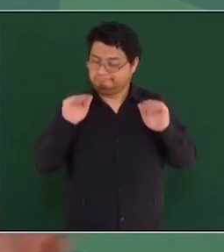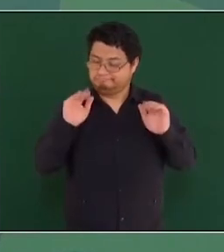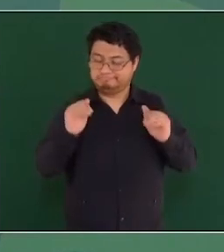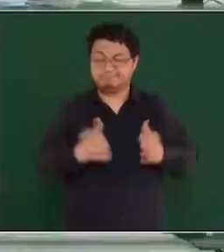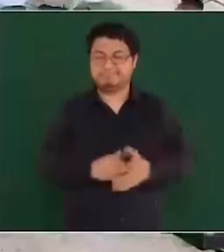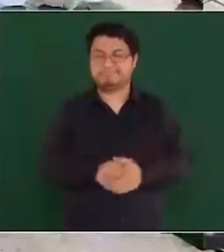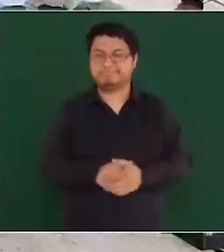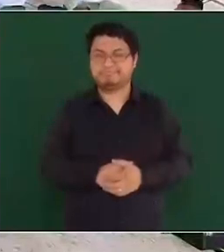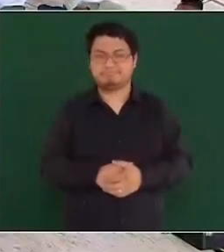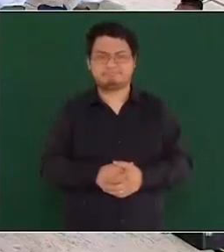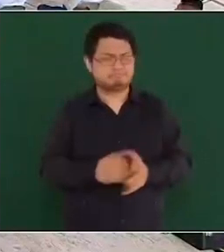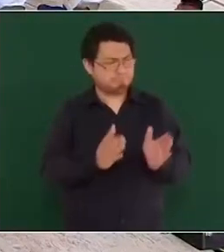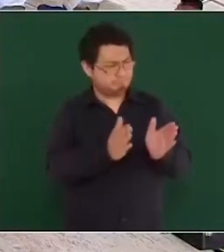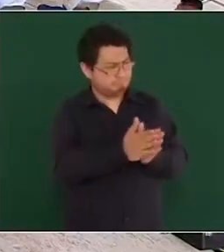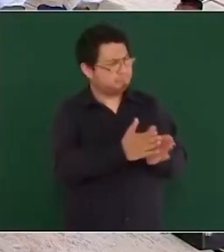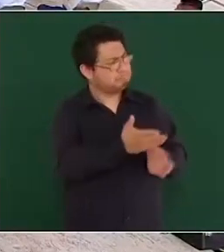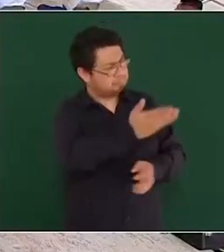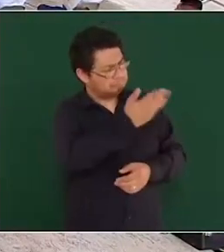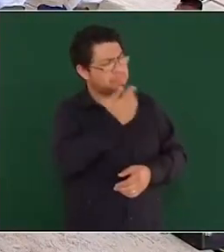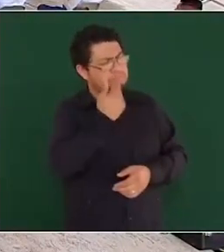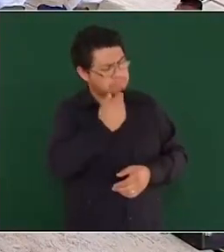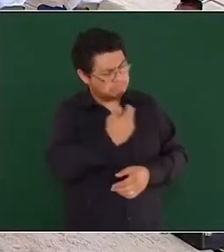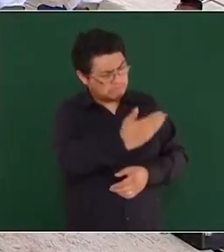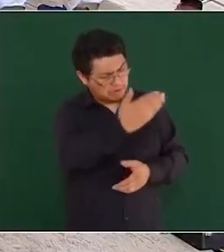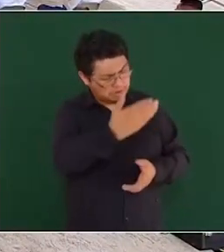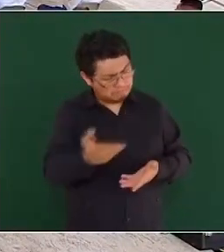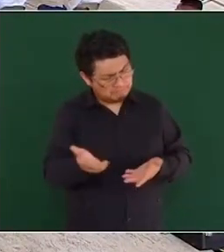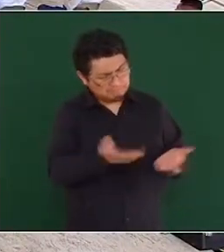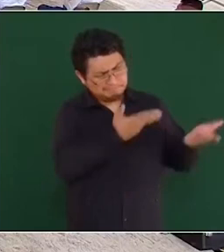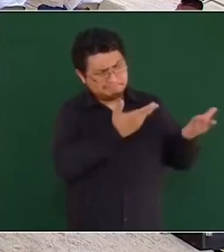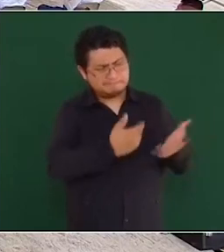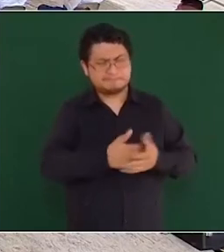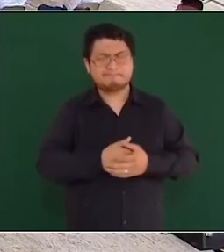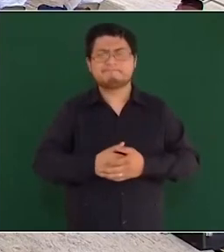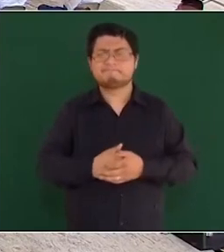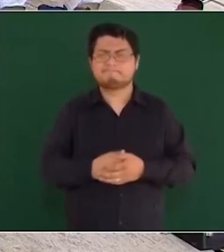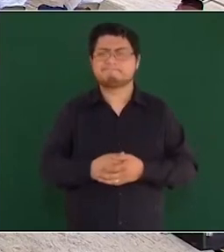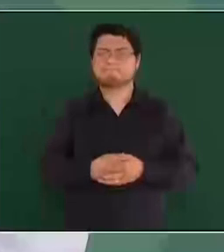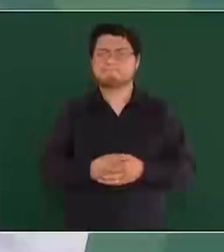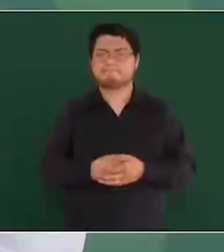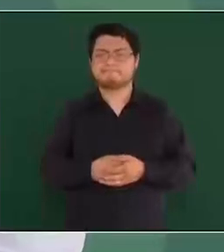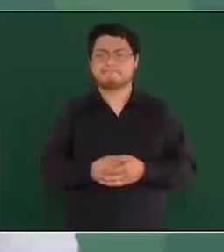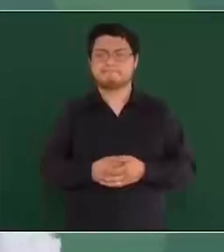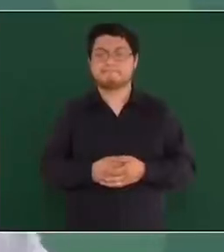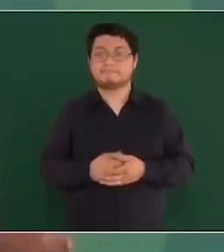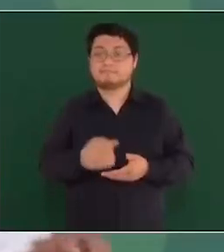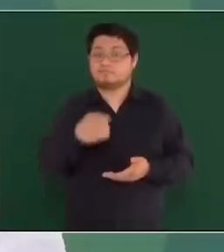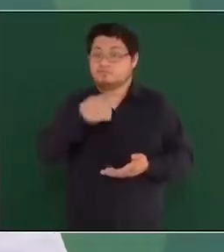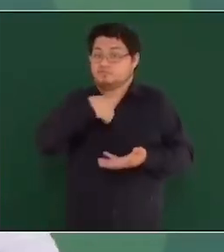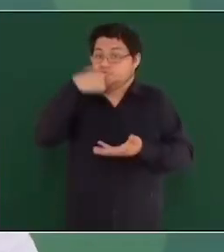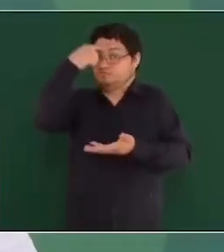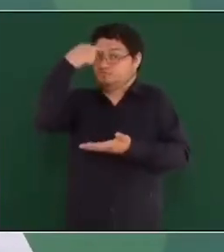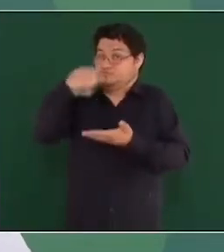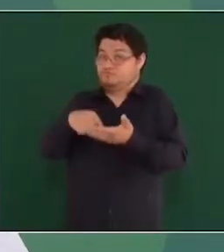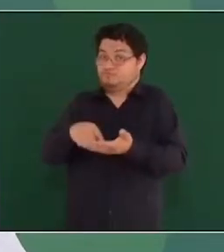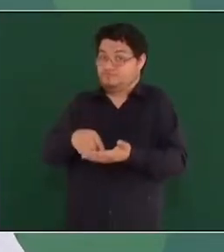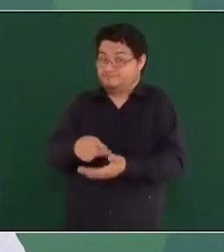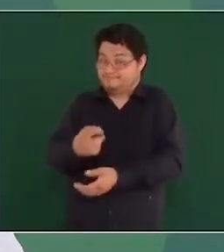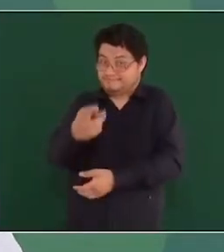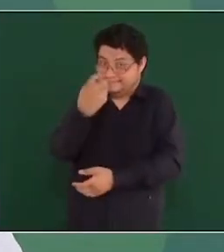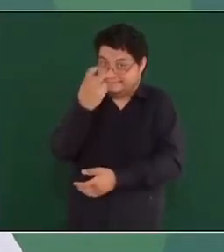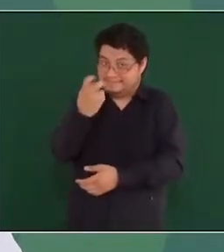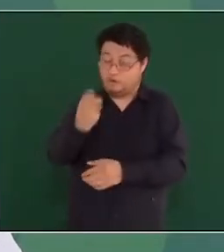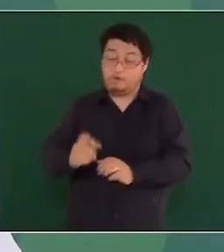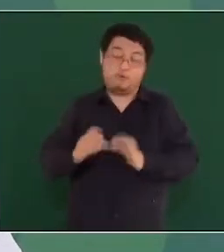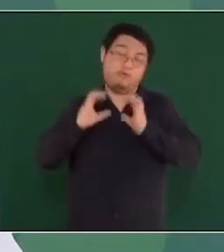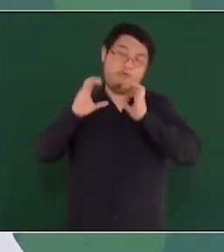Sigue tu camino. Bueno, yo creo que eso lo tienen que cuidar